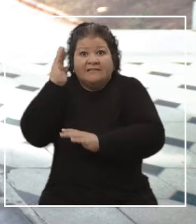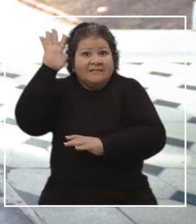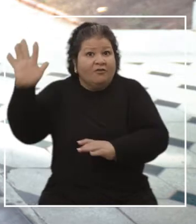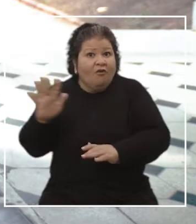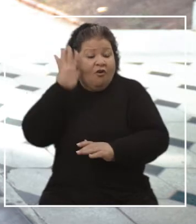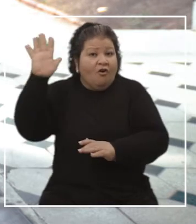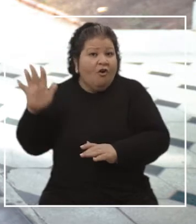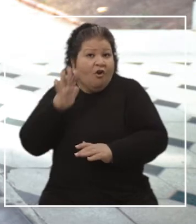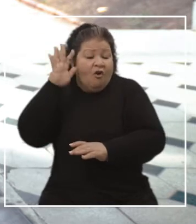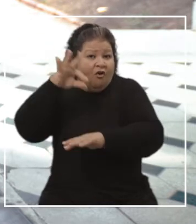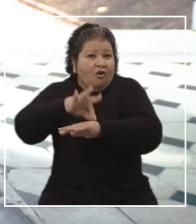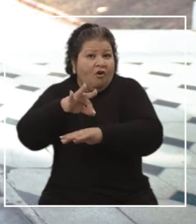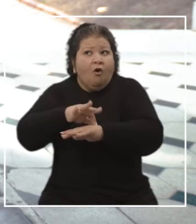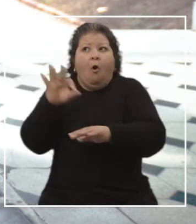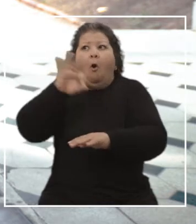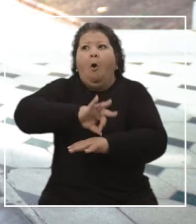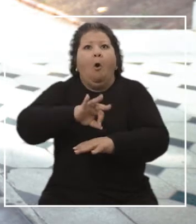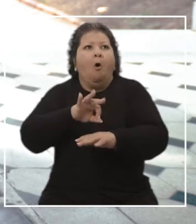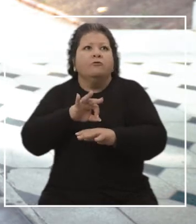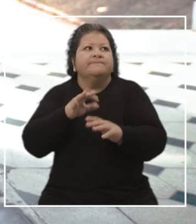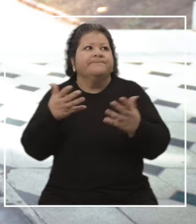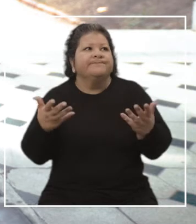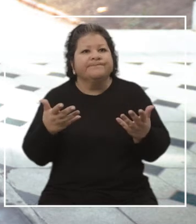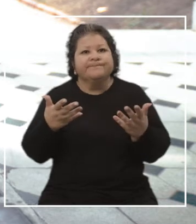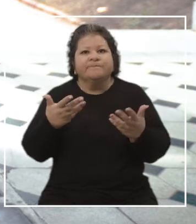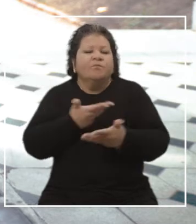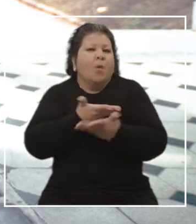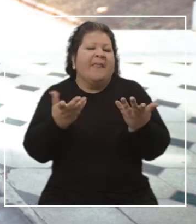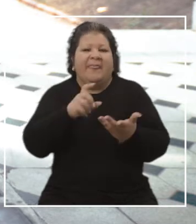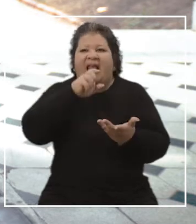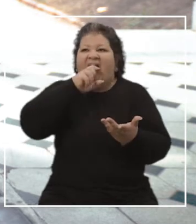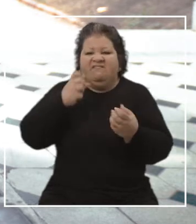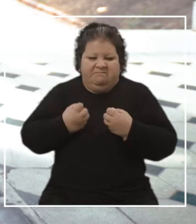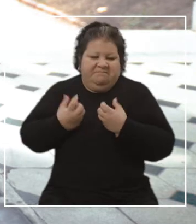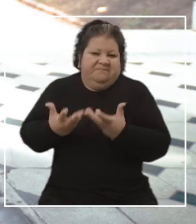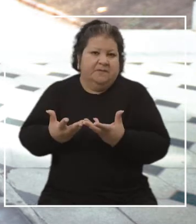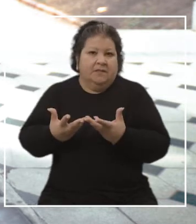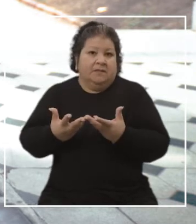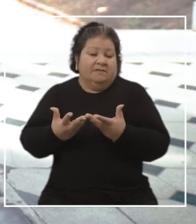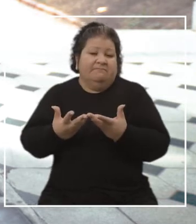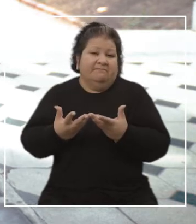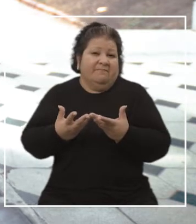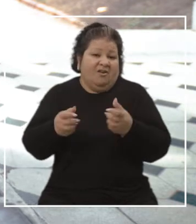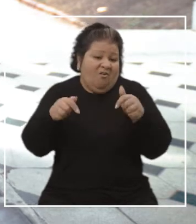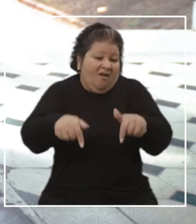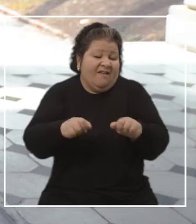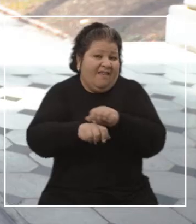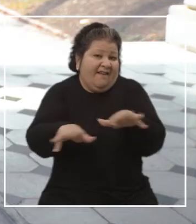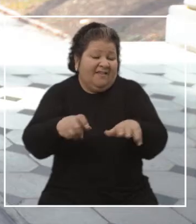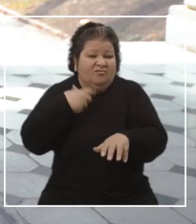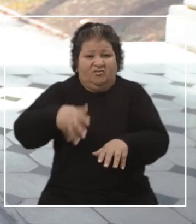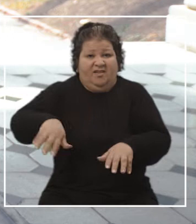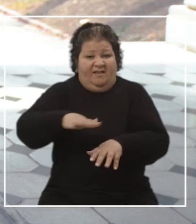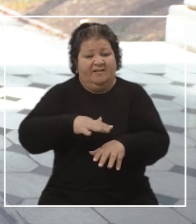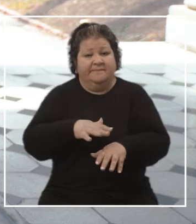psicólogo, exteriorizar su rabia contra algo, y lo canaliza en las redes sociales. Yo